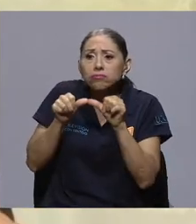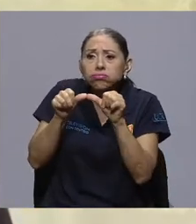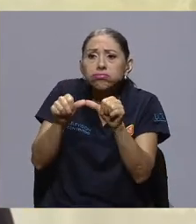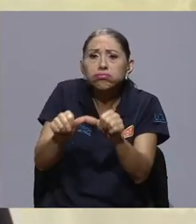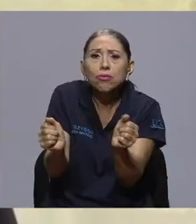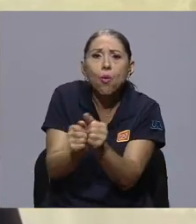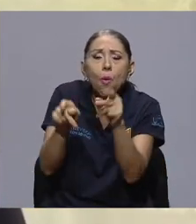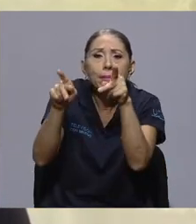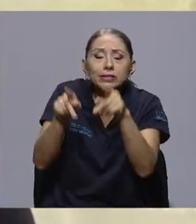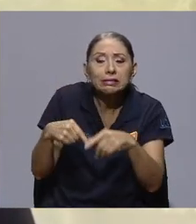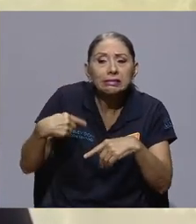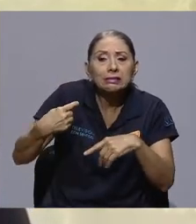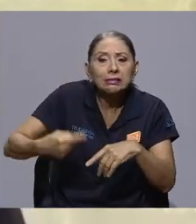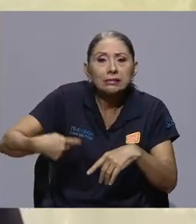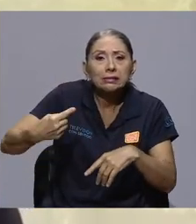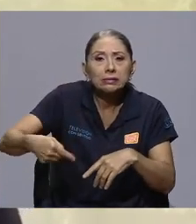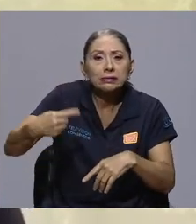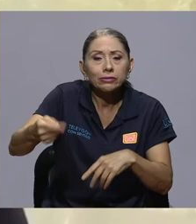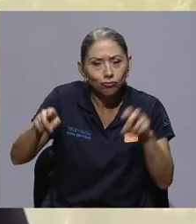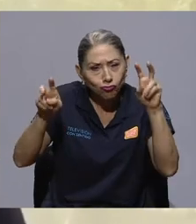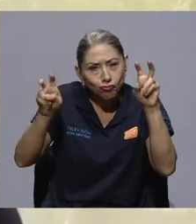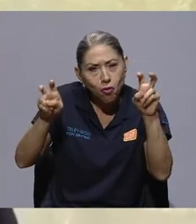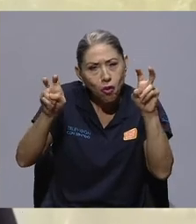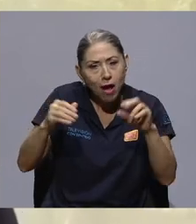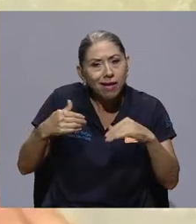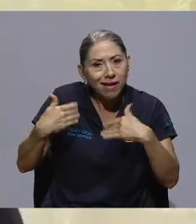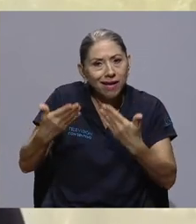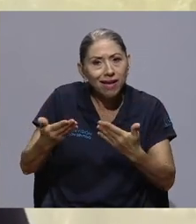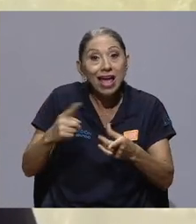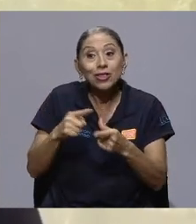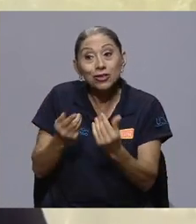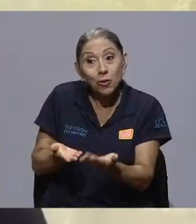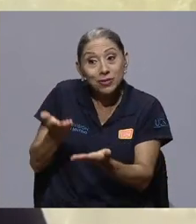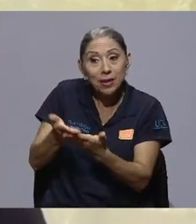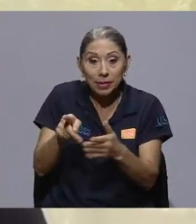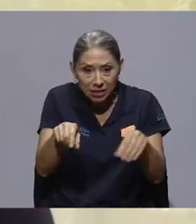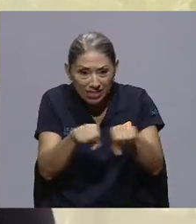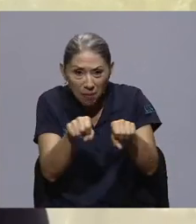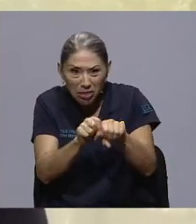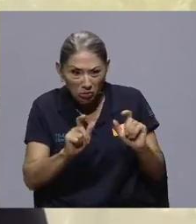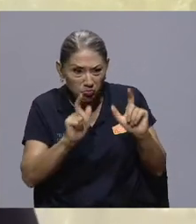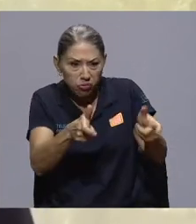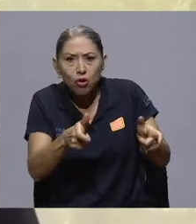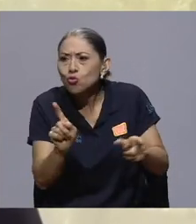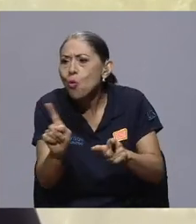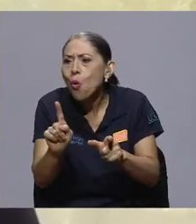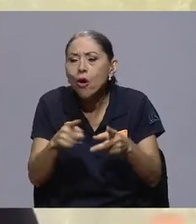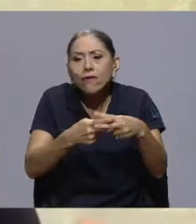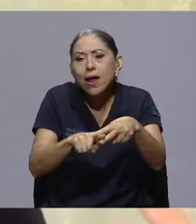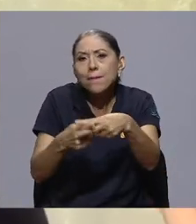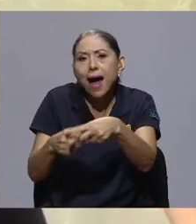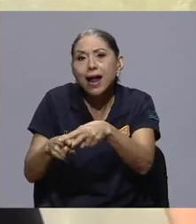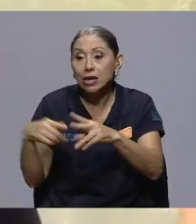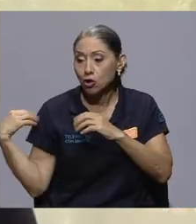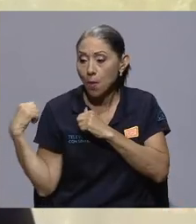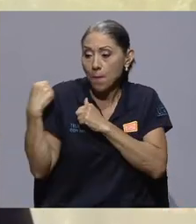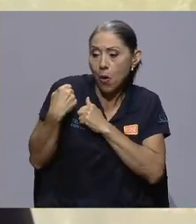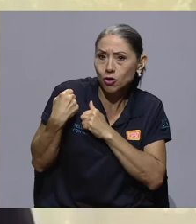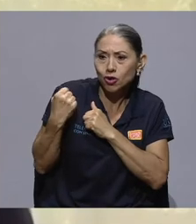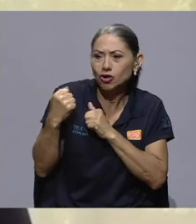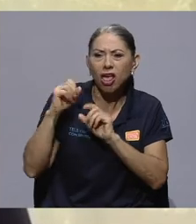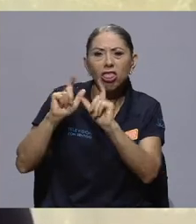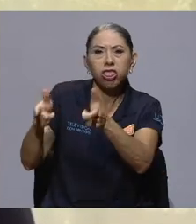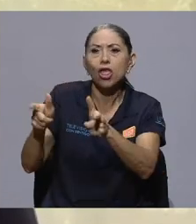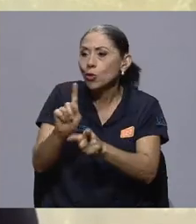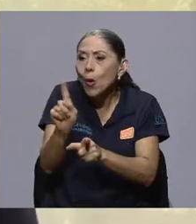supuesto y entonces damos opciones de ok, repare los zapatos, repare los bolsos, reutilice ciertas cosas y cuando ya no